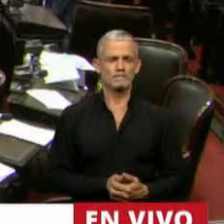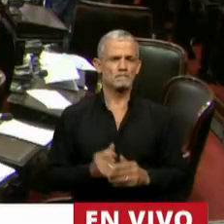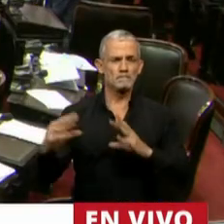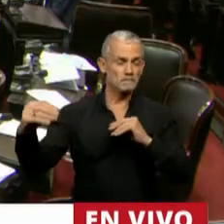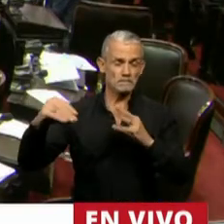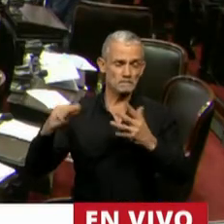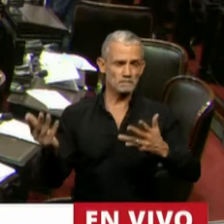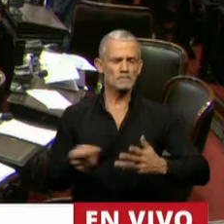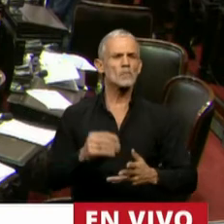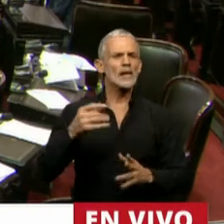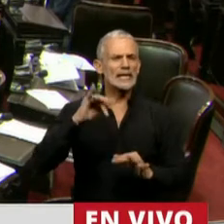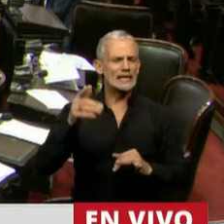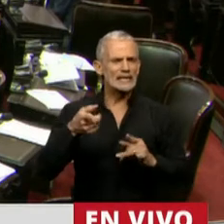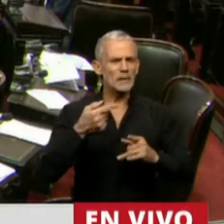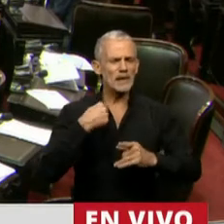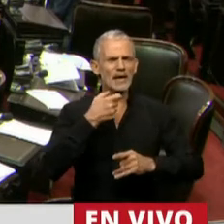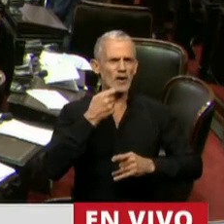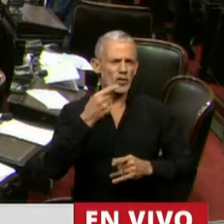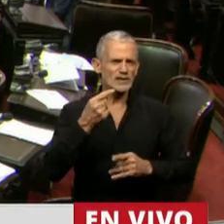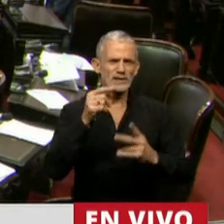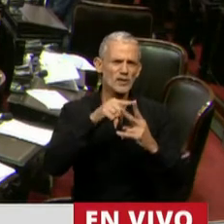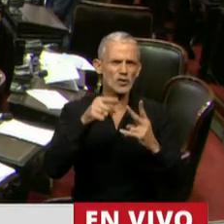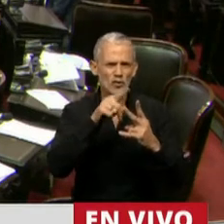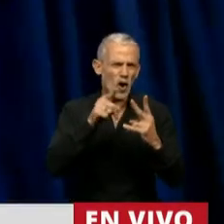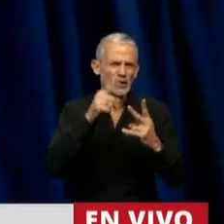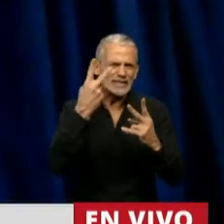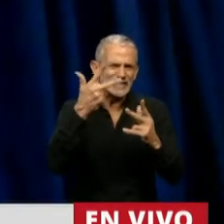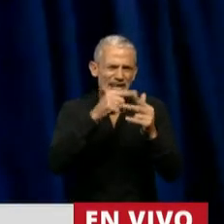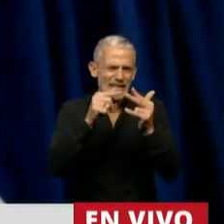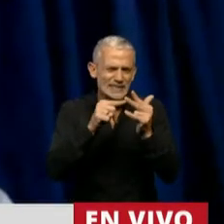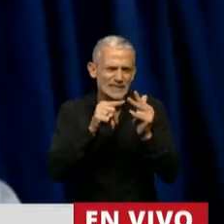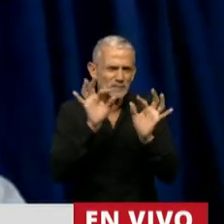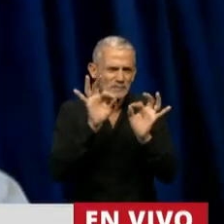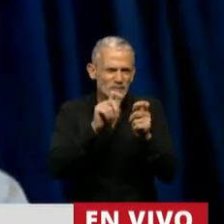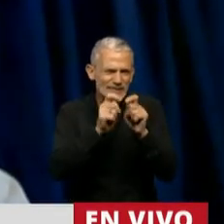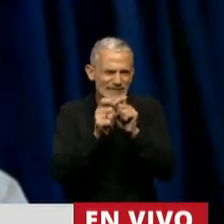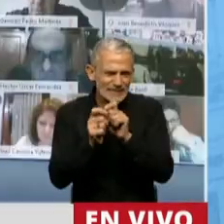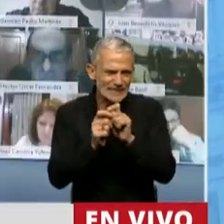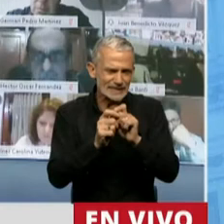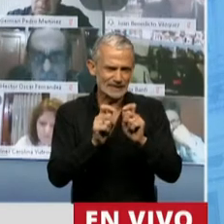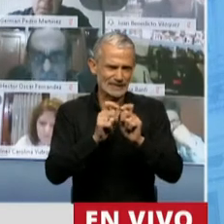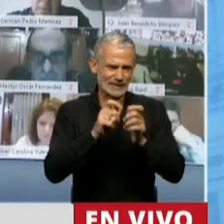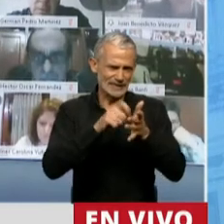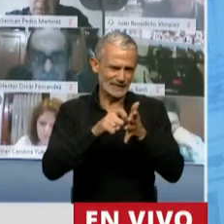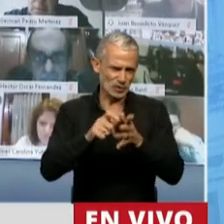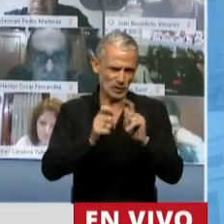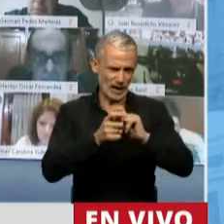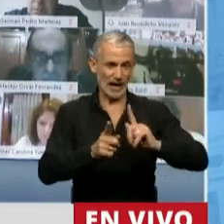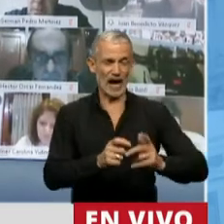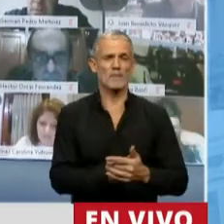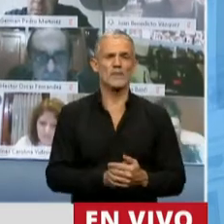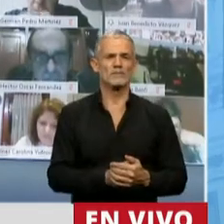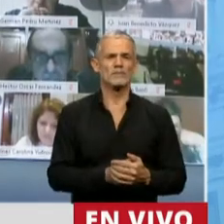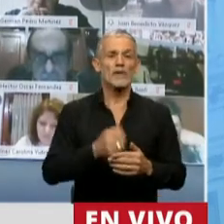Gracias, Presidente. Quiero señalar las dos, tres correcciones que le estamos haciendo al proyecto en este momento.